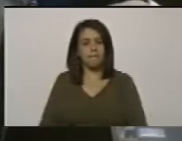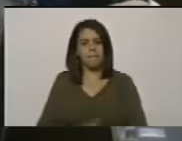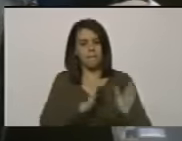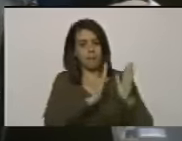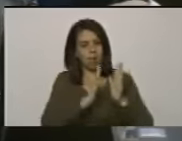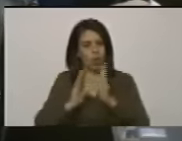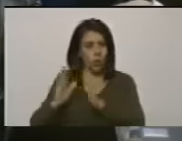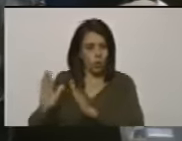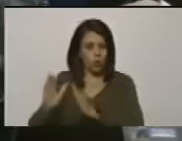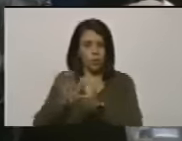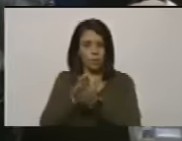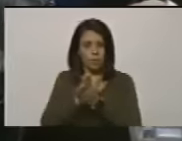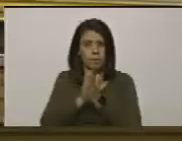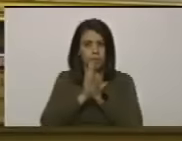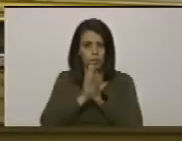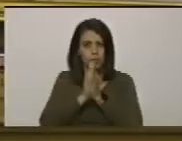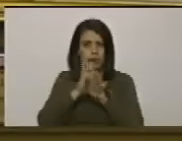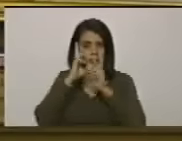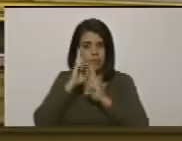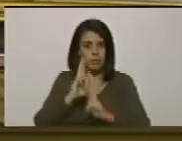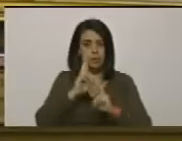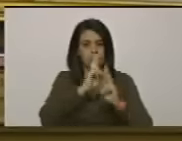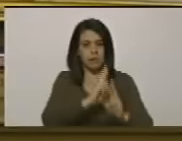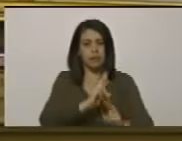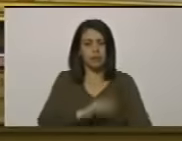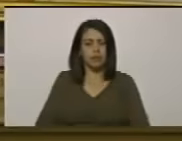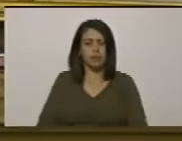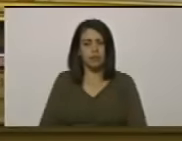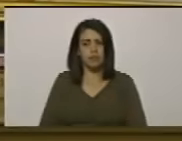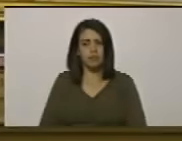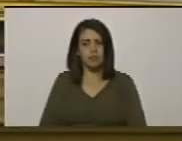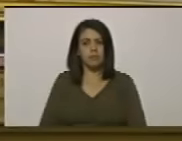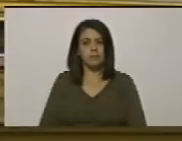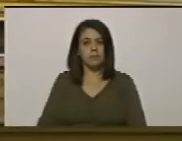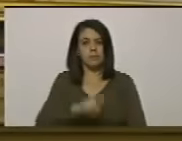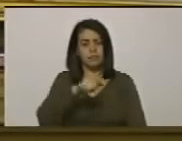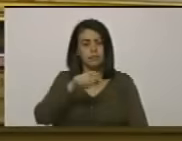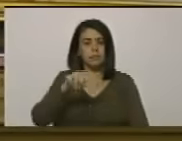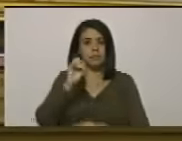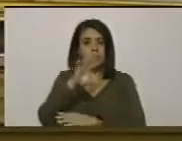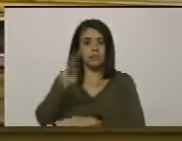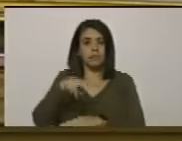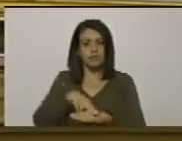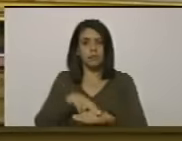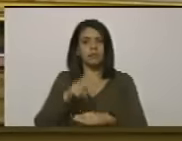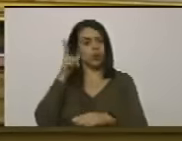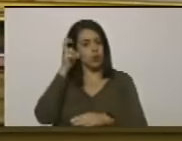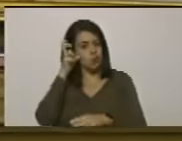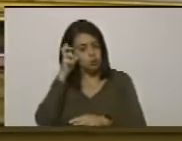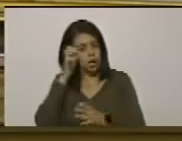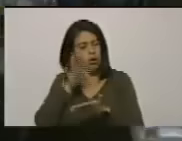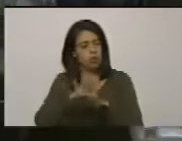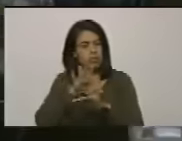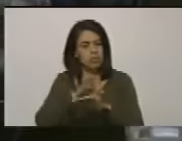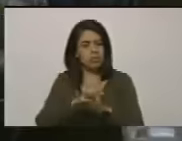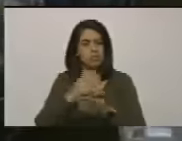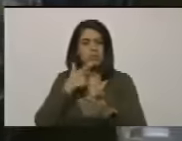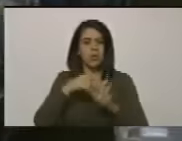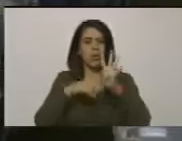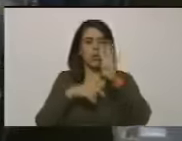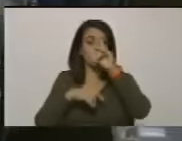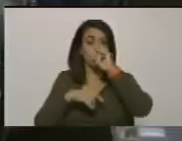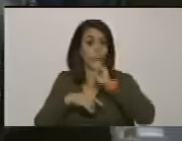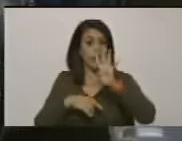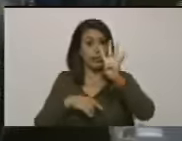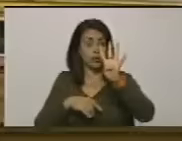y diputados le pido a usted también respeto al cuerpo muy bien yo lo que pidiendo es que me escuchen yo los he escuchado recurrentemente durante cuatro